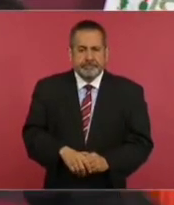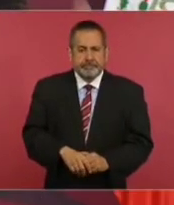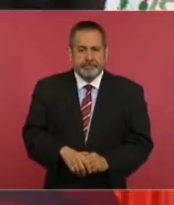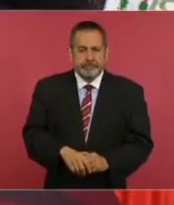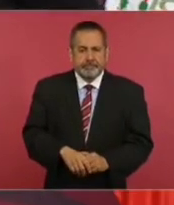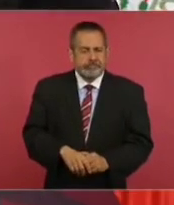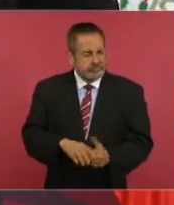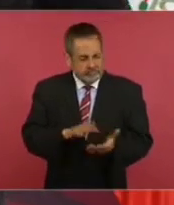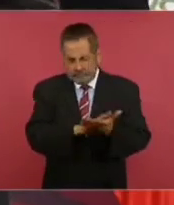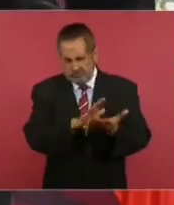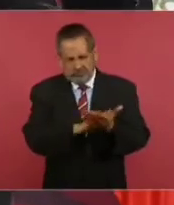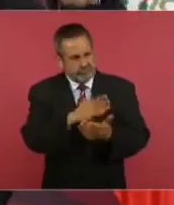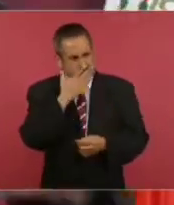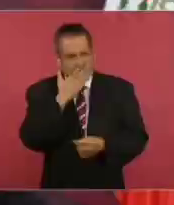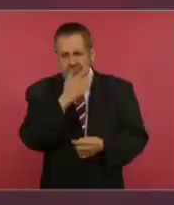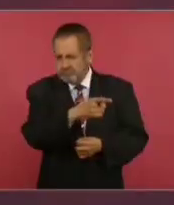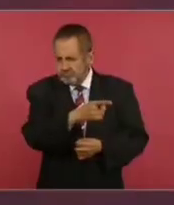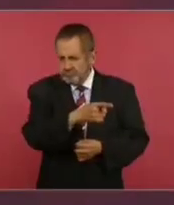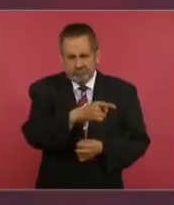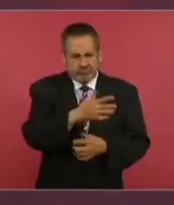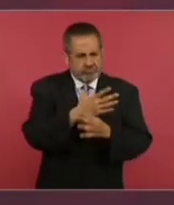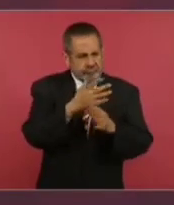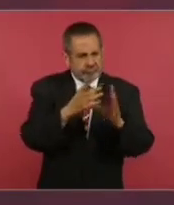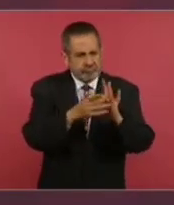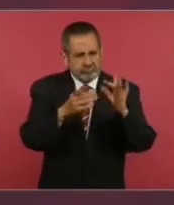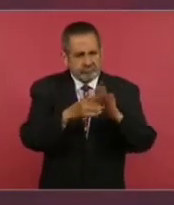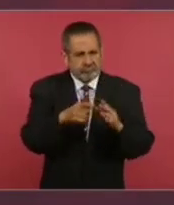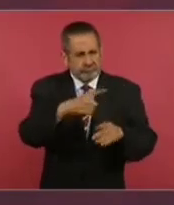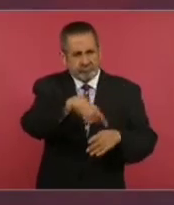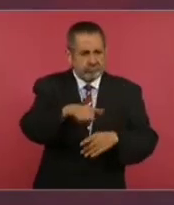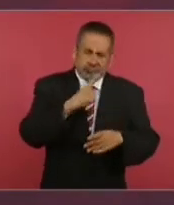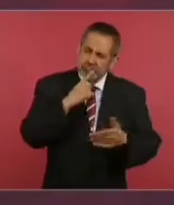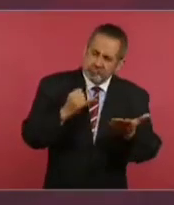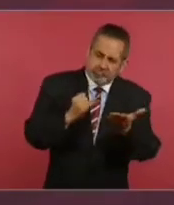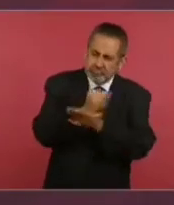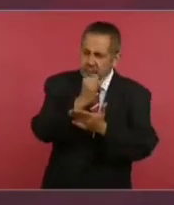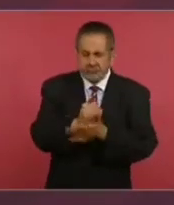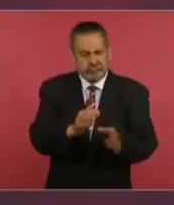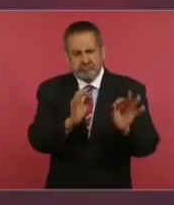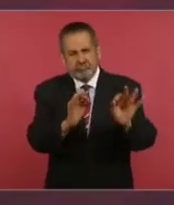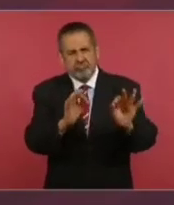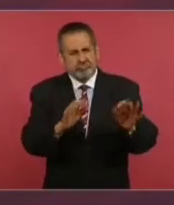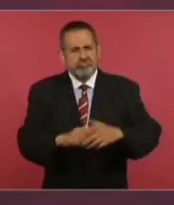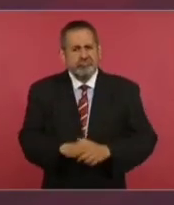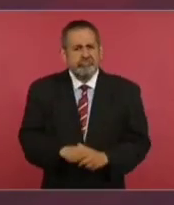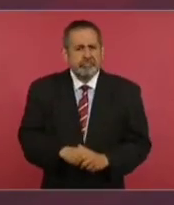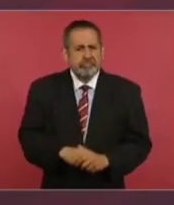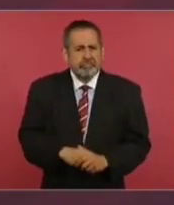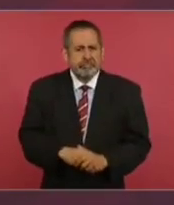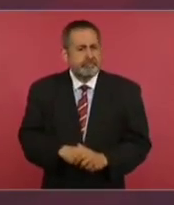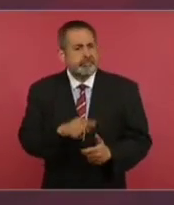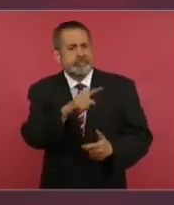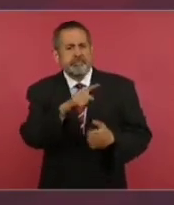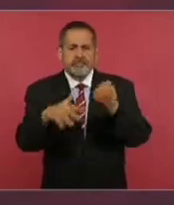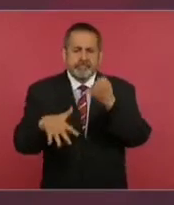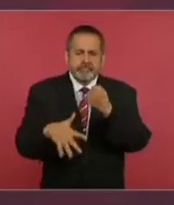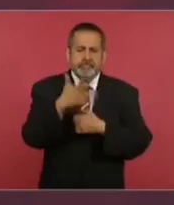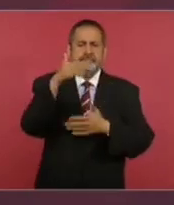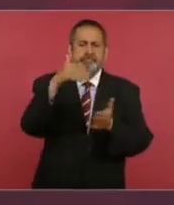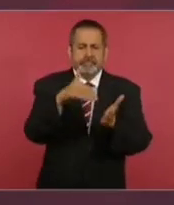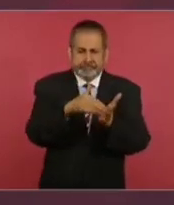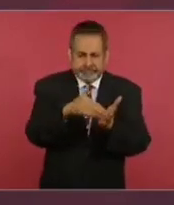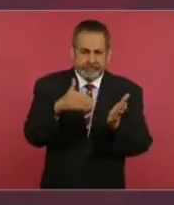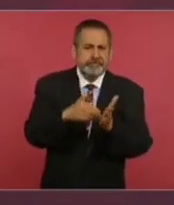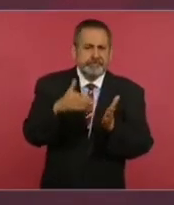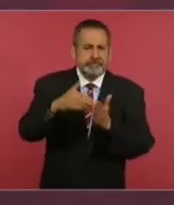Celebro lo que decidieron, que los 15 mil millones